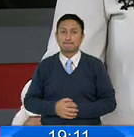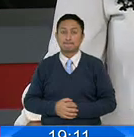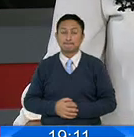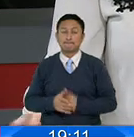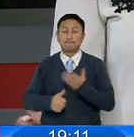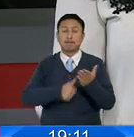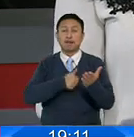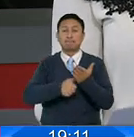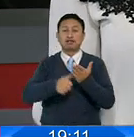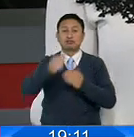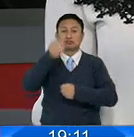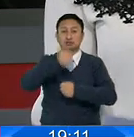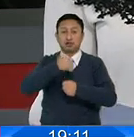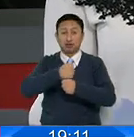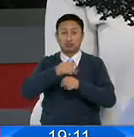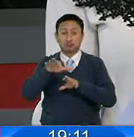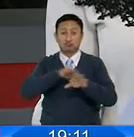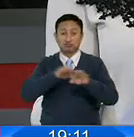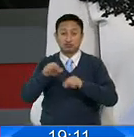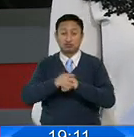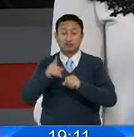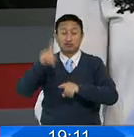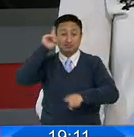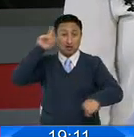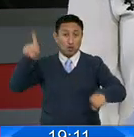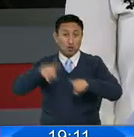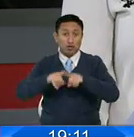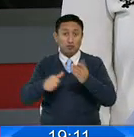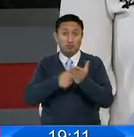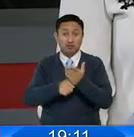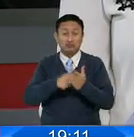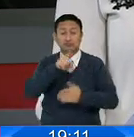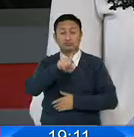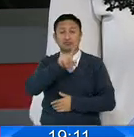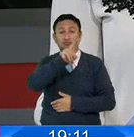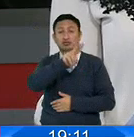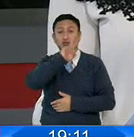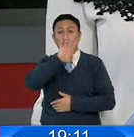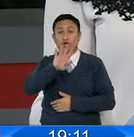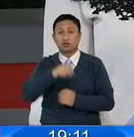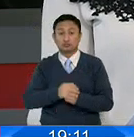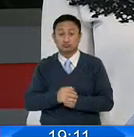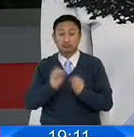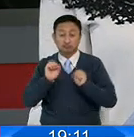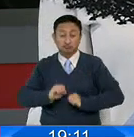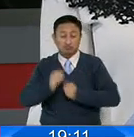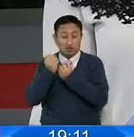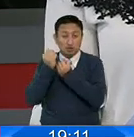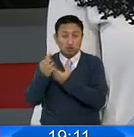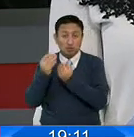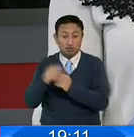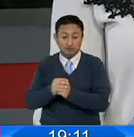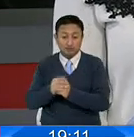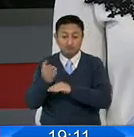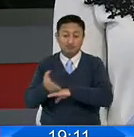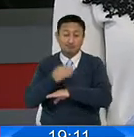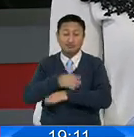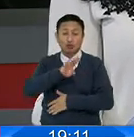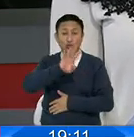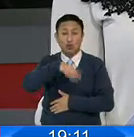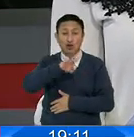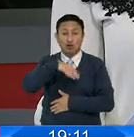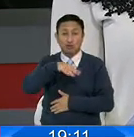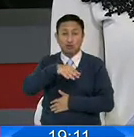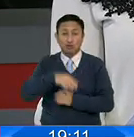El de Trabajo explicó el alcance del Acuerdo Ministerial 124. Además, informó que en los últimos cuatro meses se